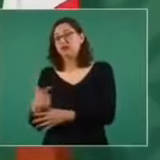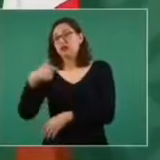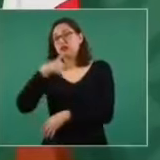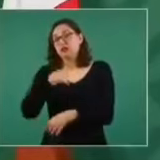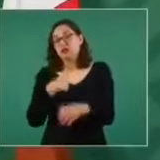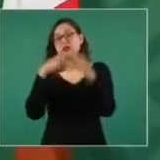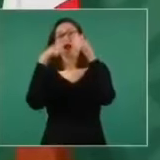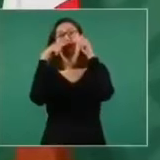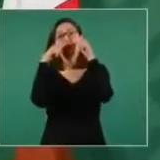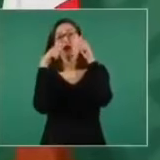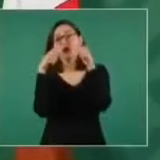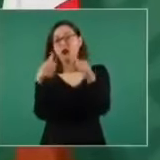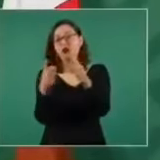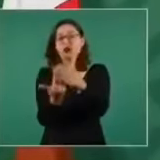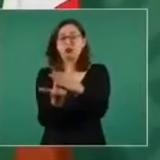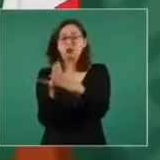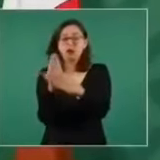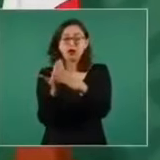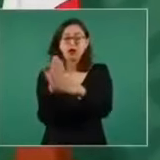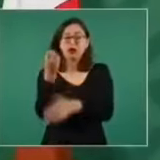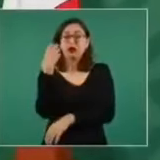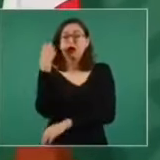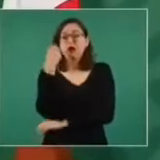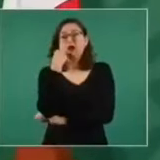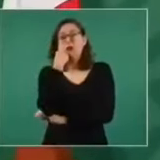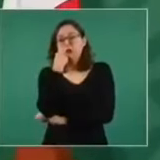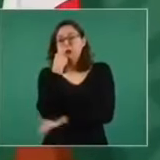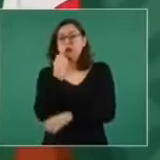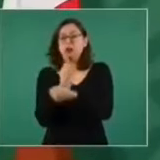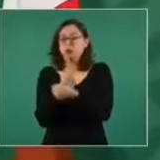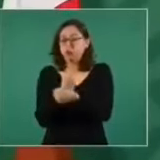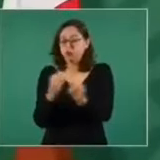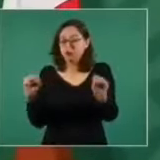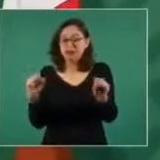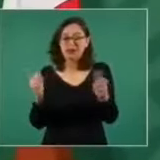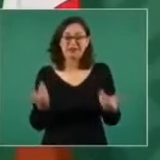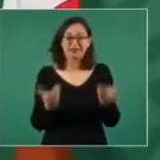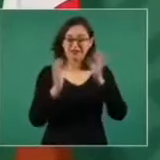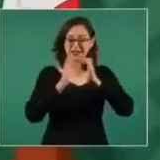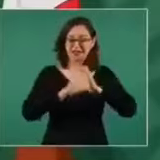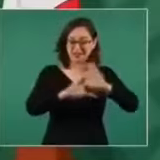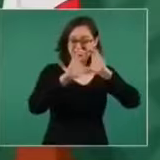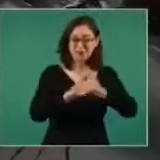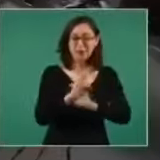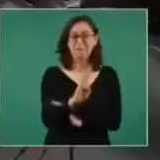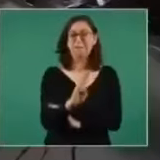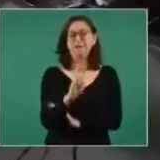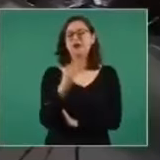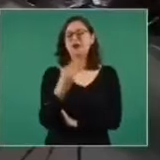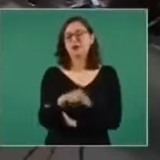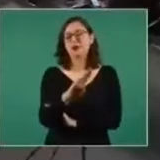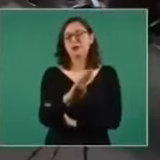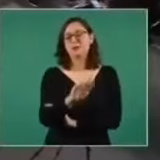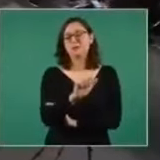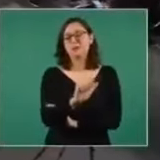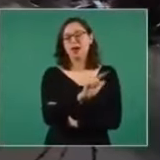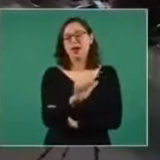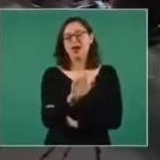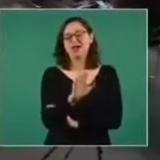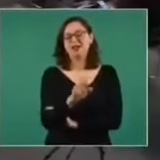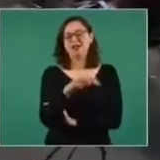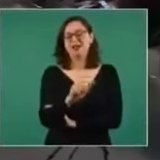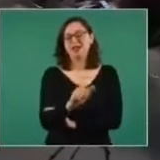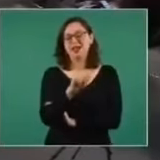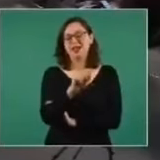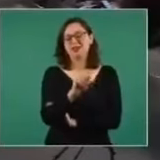mañanera. Qué aburrida. Entonces, es un vallenato, le gustaba mucho al Gabo,